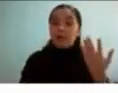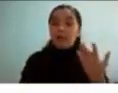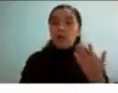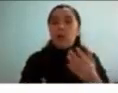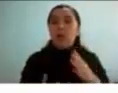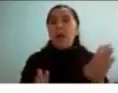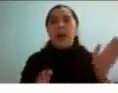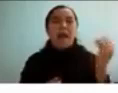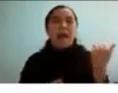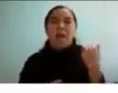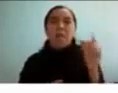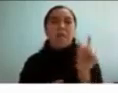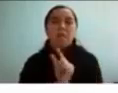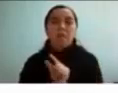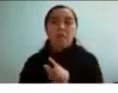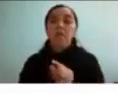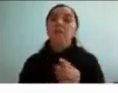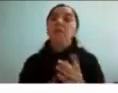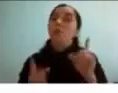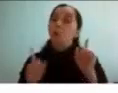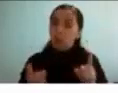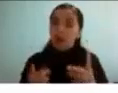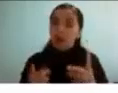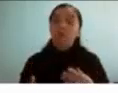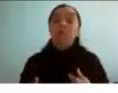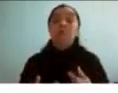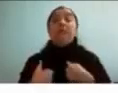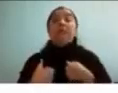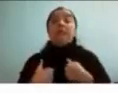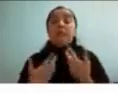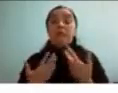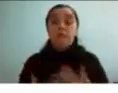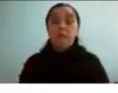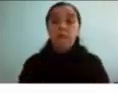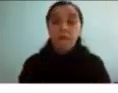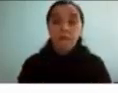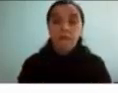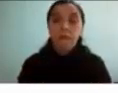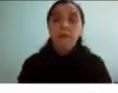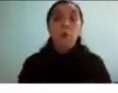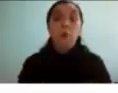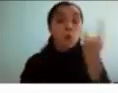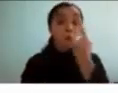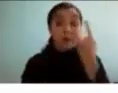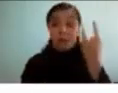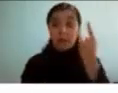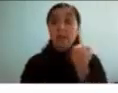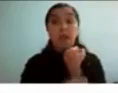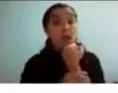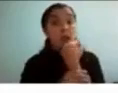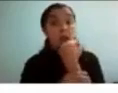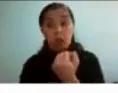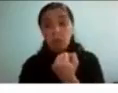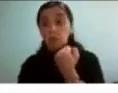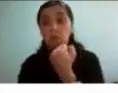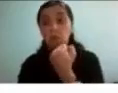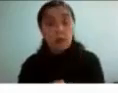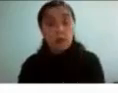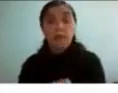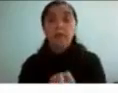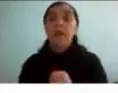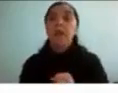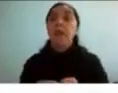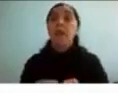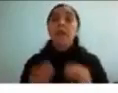o algo así pero igual te afecta y igual salí bien de la U fui ayudante y estoy en la